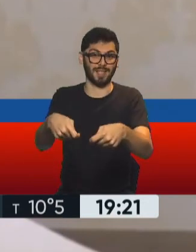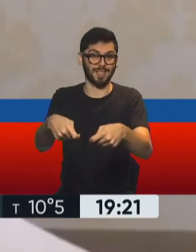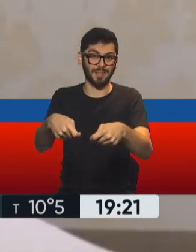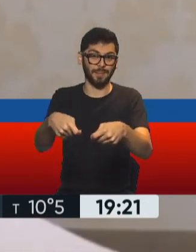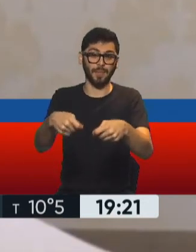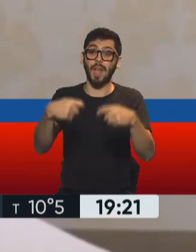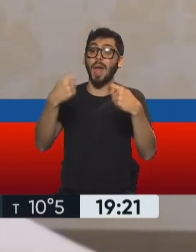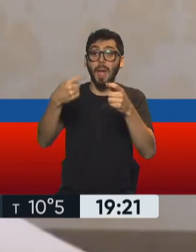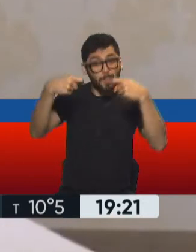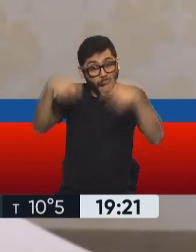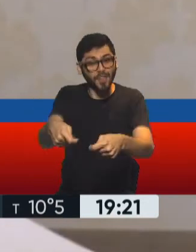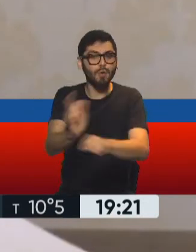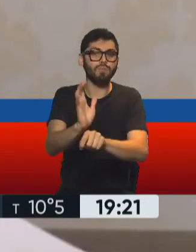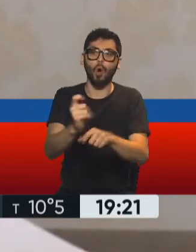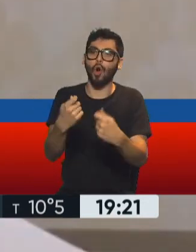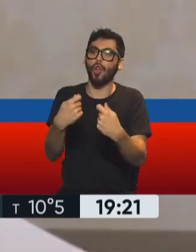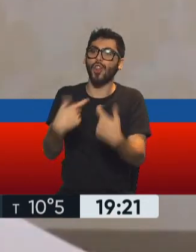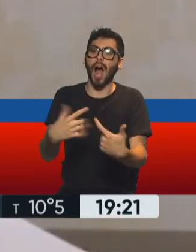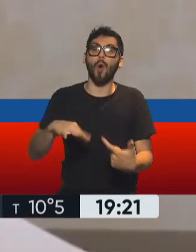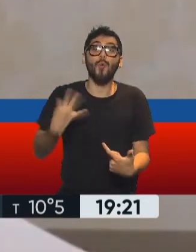dar vida, es crear, es creativa.